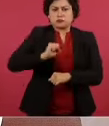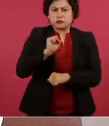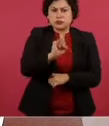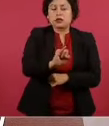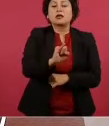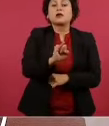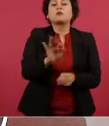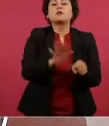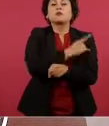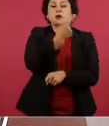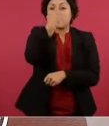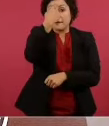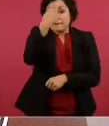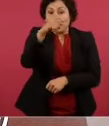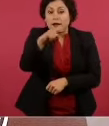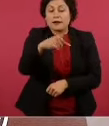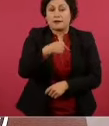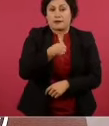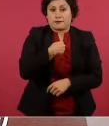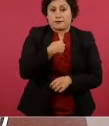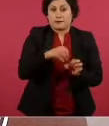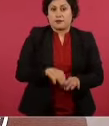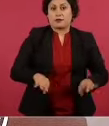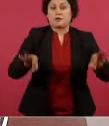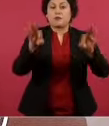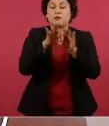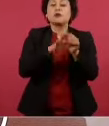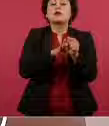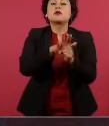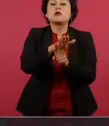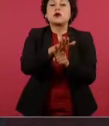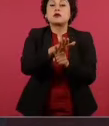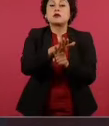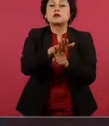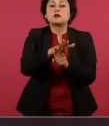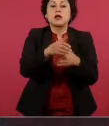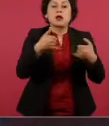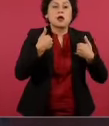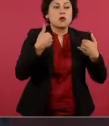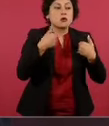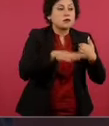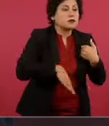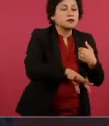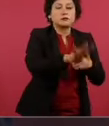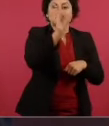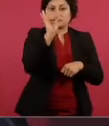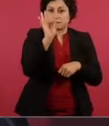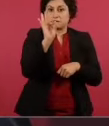es encontrar a los jóvenes, y ya